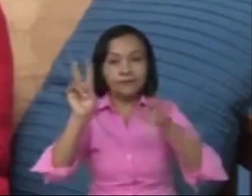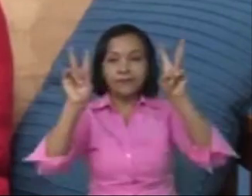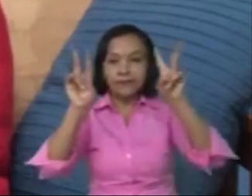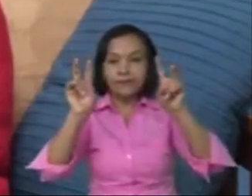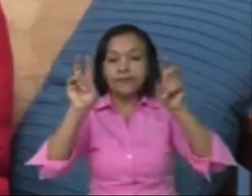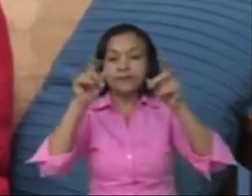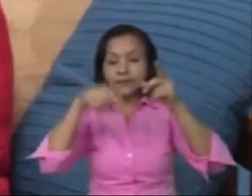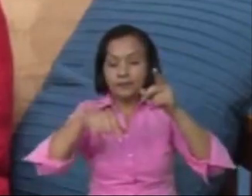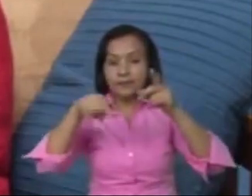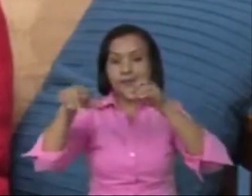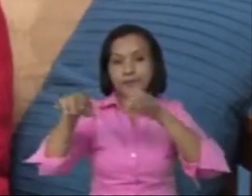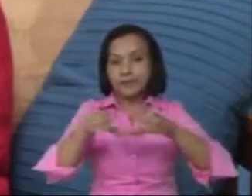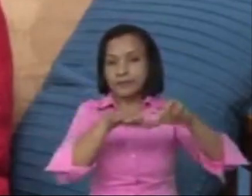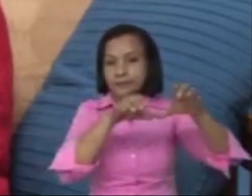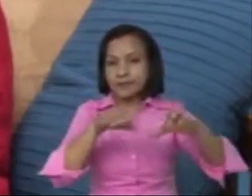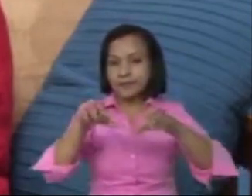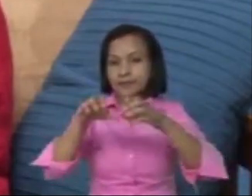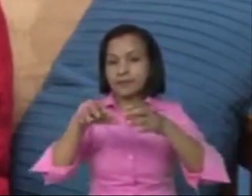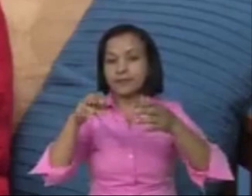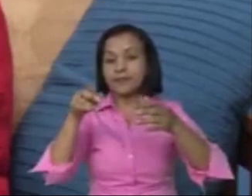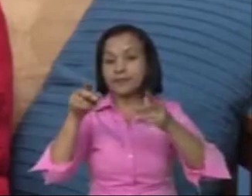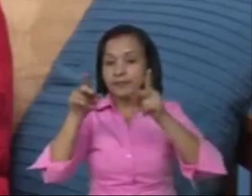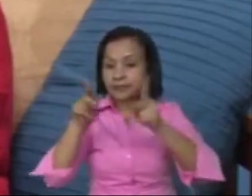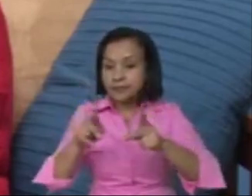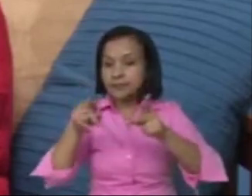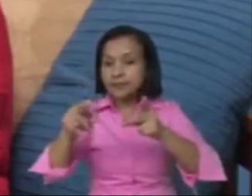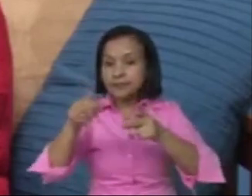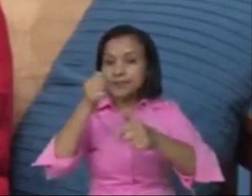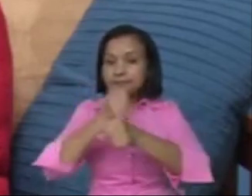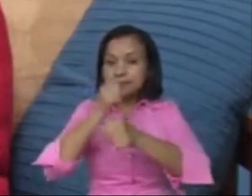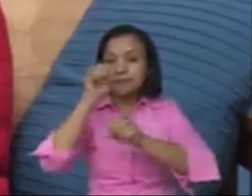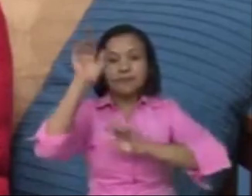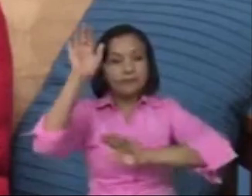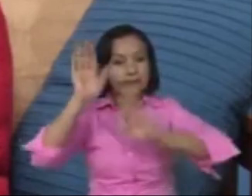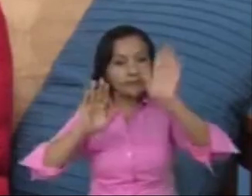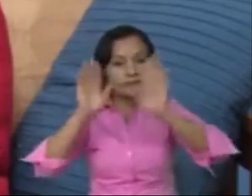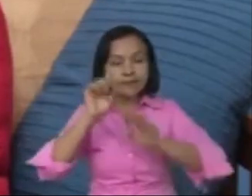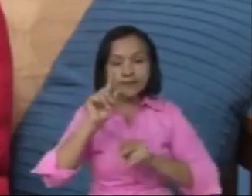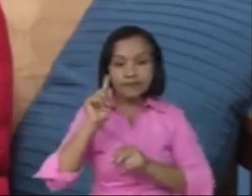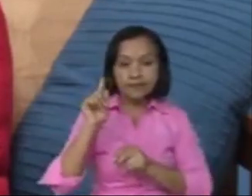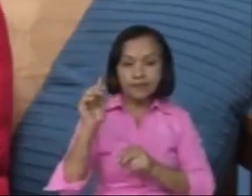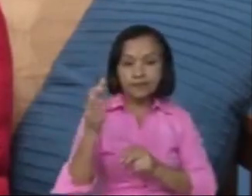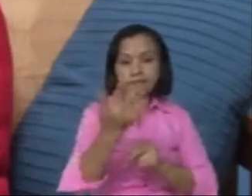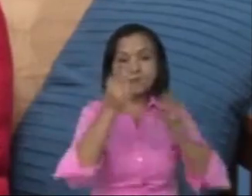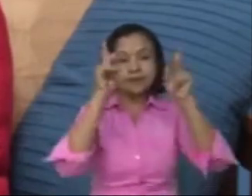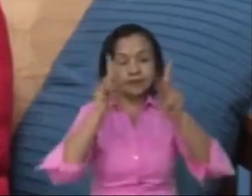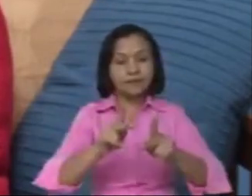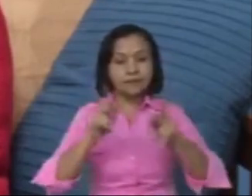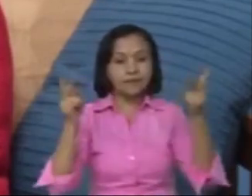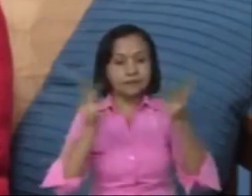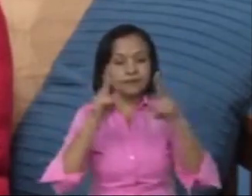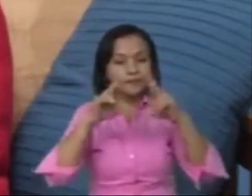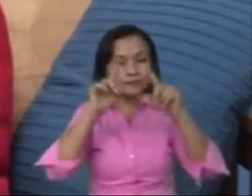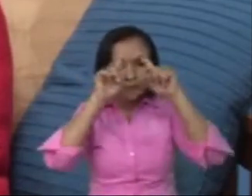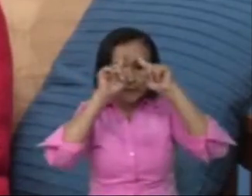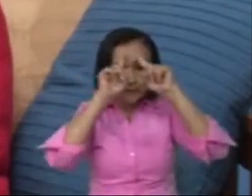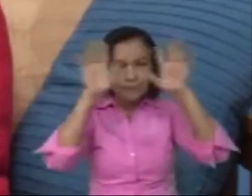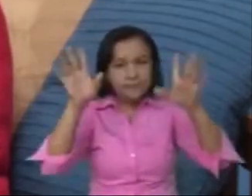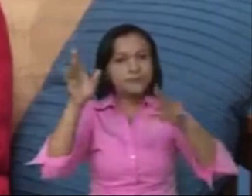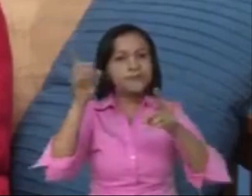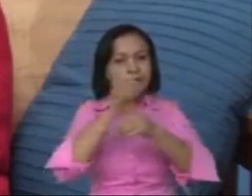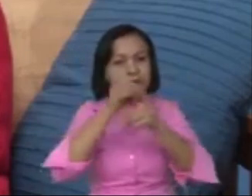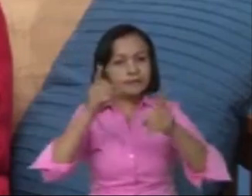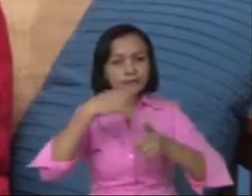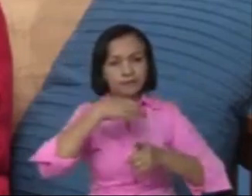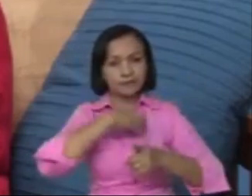campaña, fomentar el protagonismo, que estemos todos los nicaragüenses claros que somos nosotros los